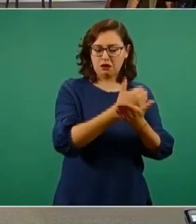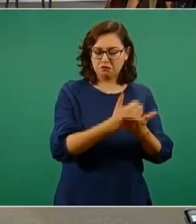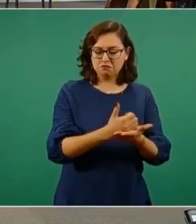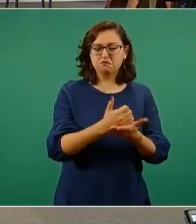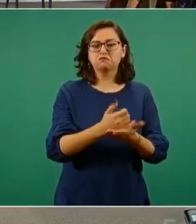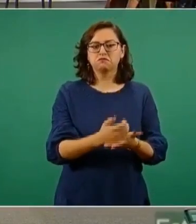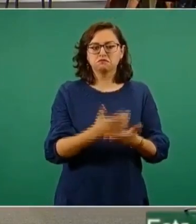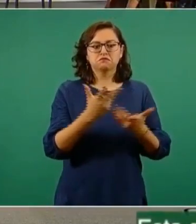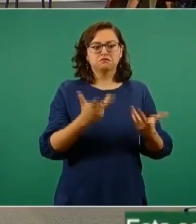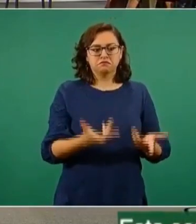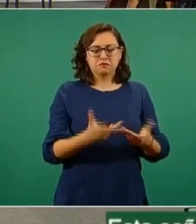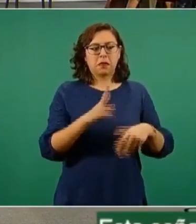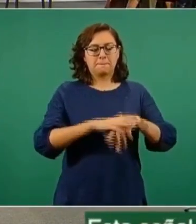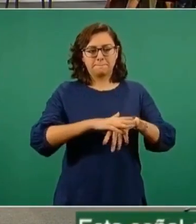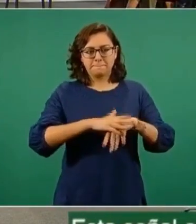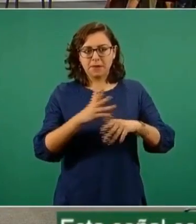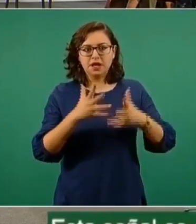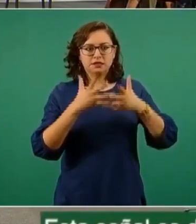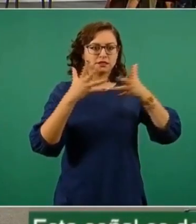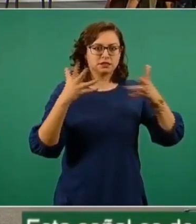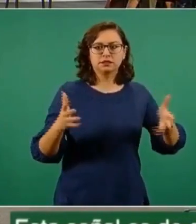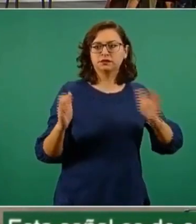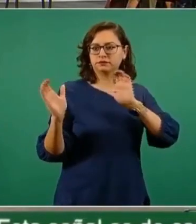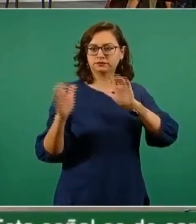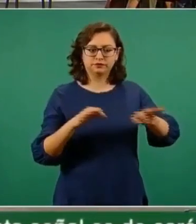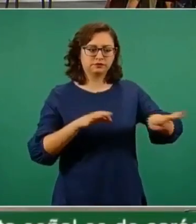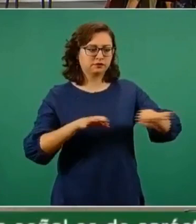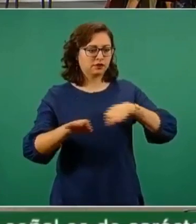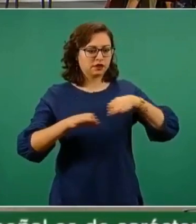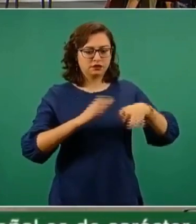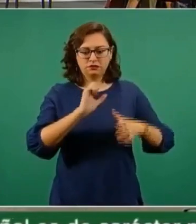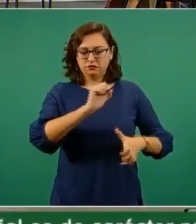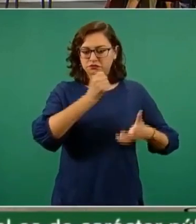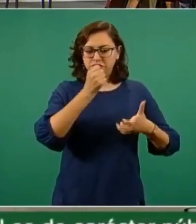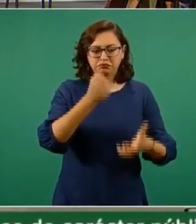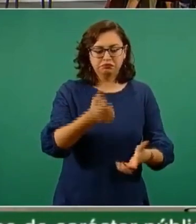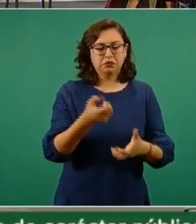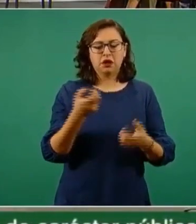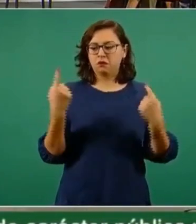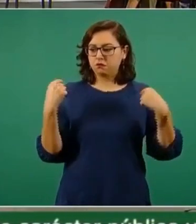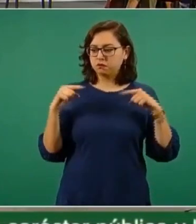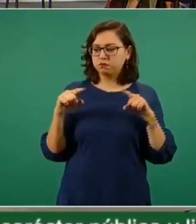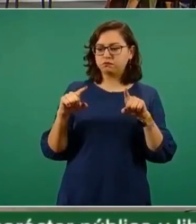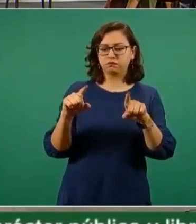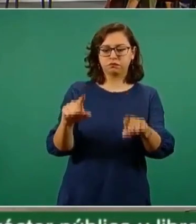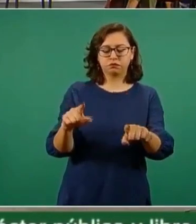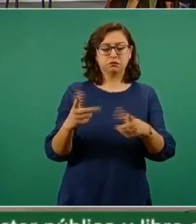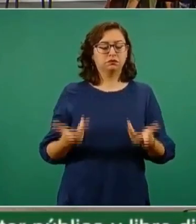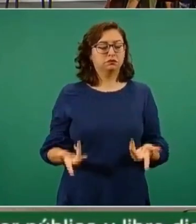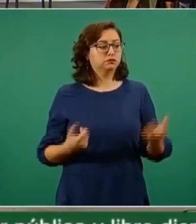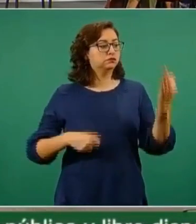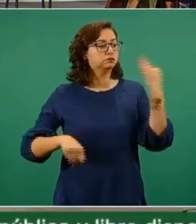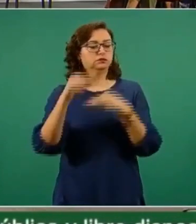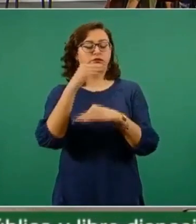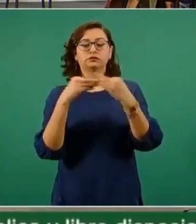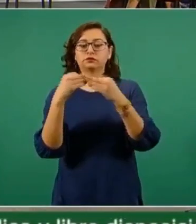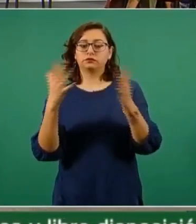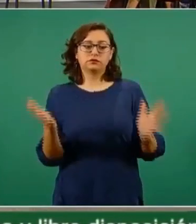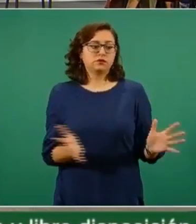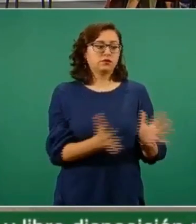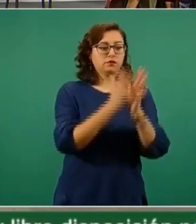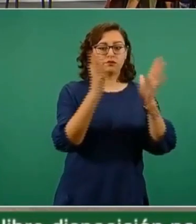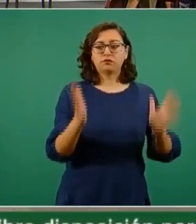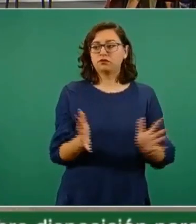capacidad de crear empleos y su capacidad de inversión. Todos fuimos escuchados y esto es